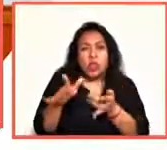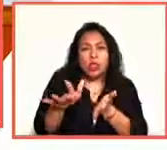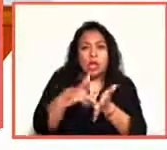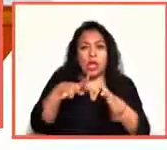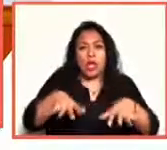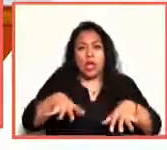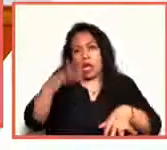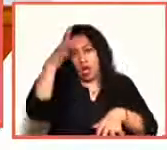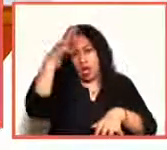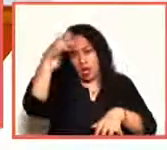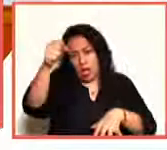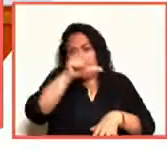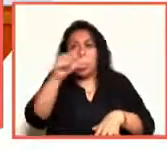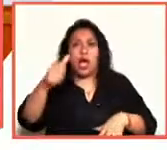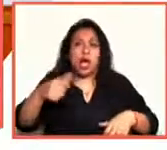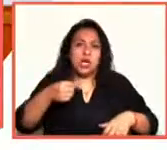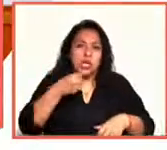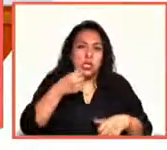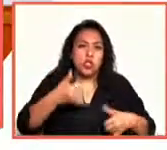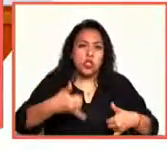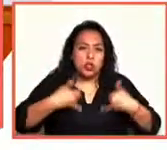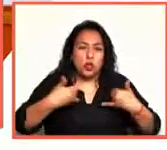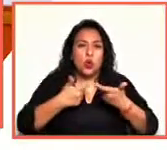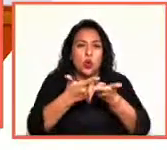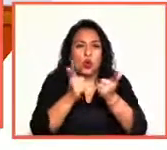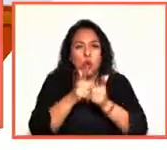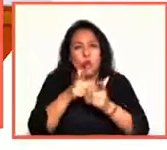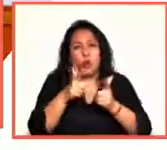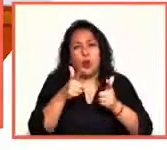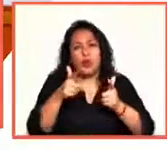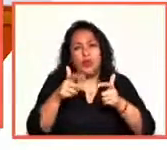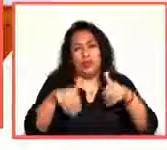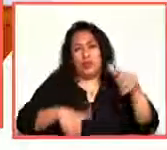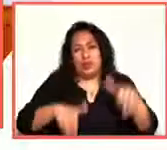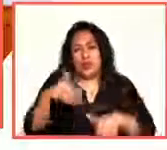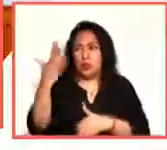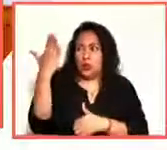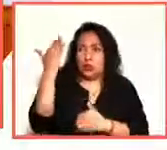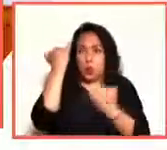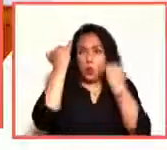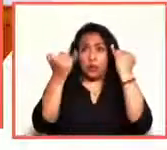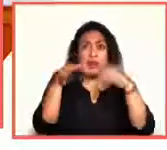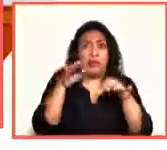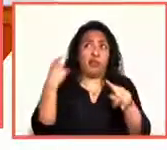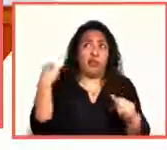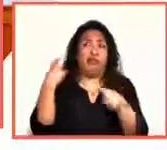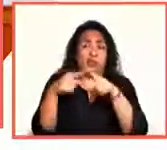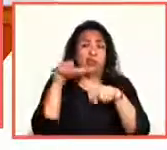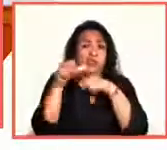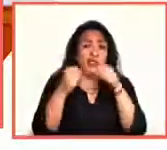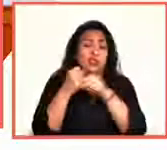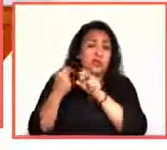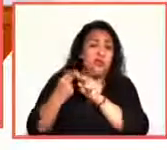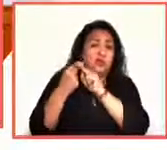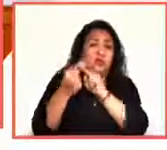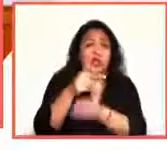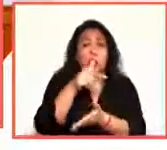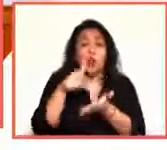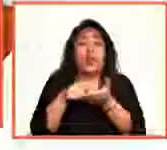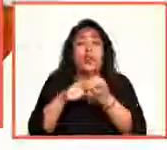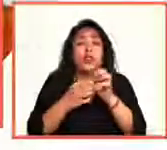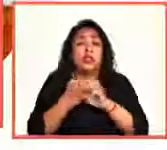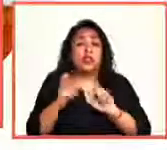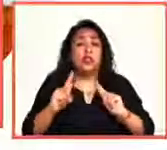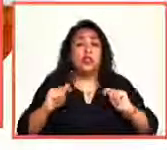público infantil y juvenil, la compañía teatral Espejo Ilusión trabaja desde hace 16 años en el estado de Tlaxcala bajo la